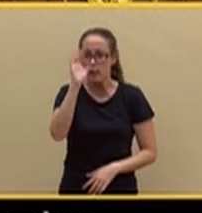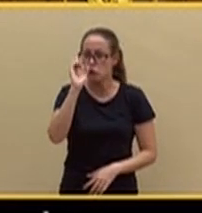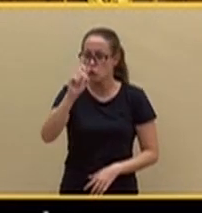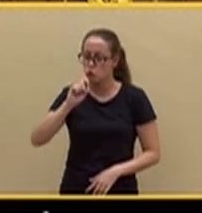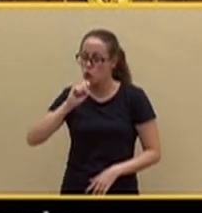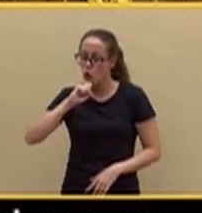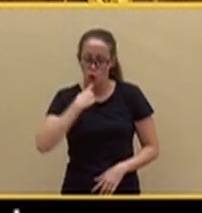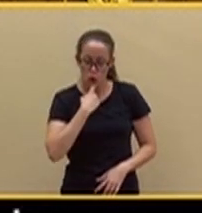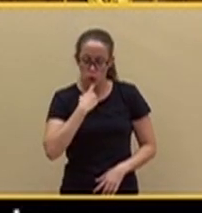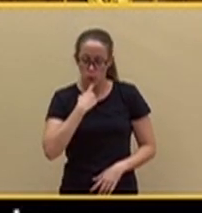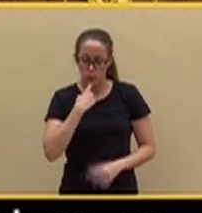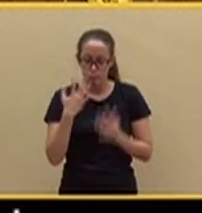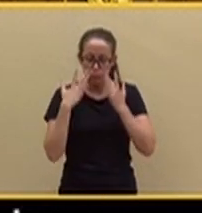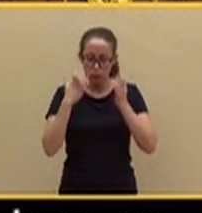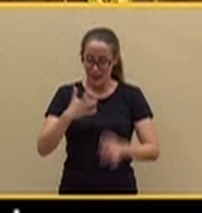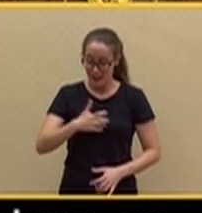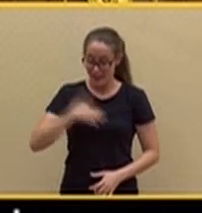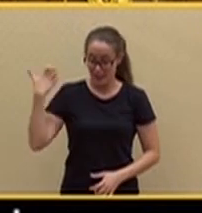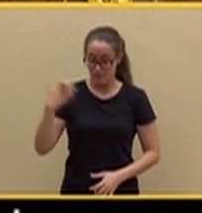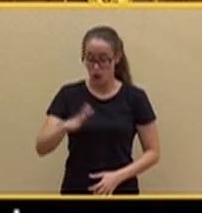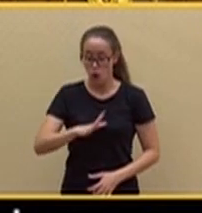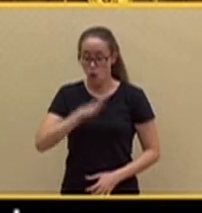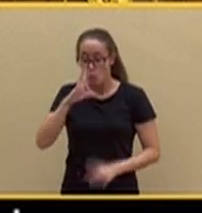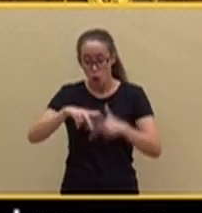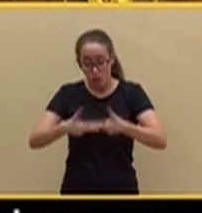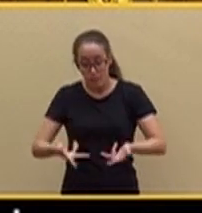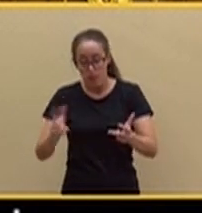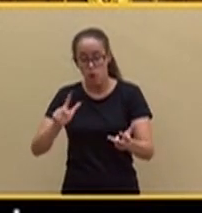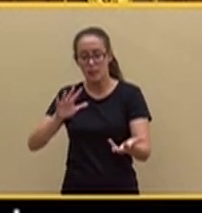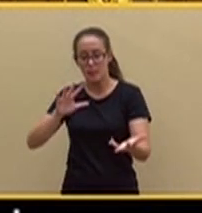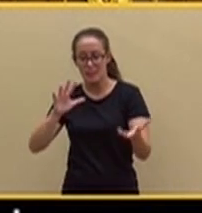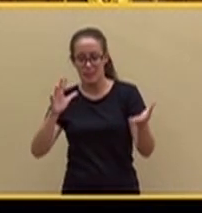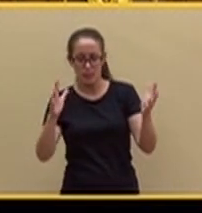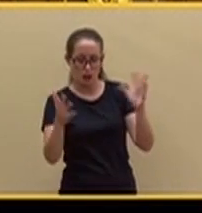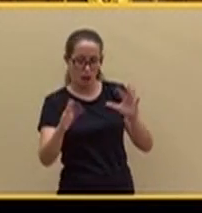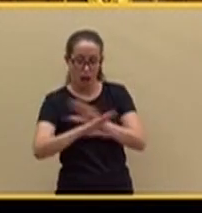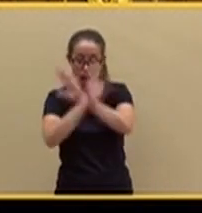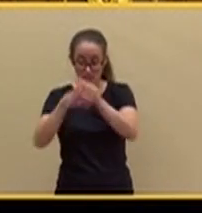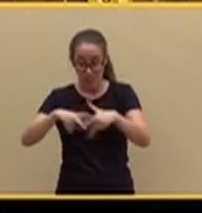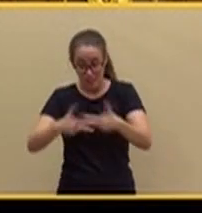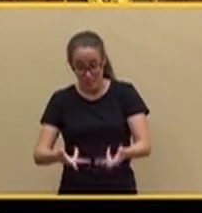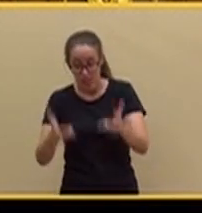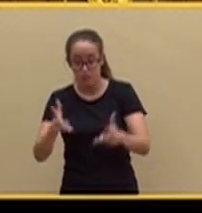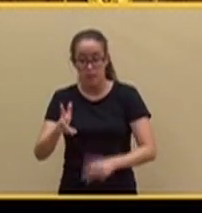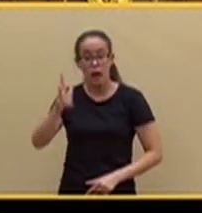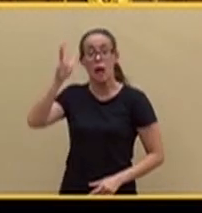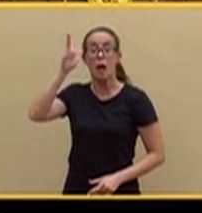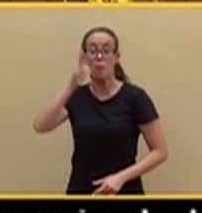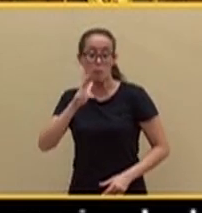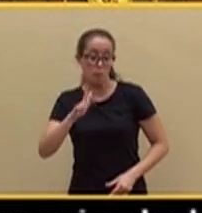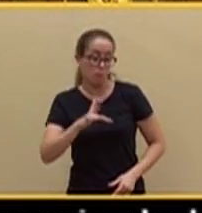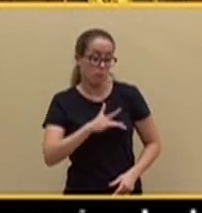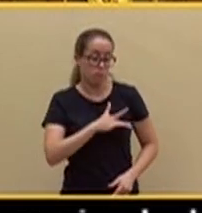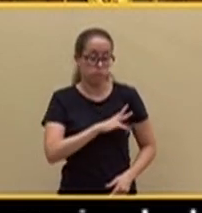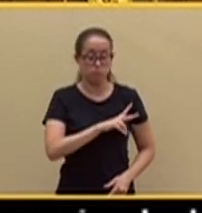que, como consecuencia de la transición hacia la democracia, vieron arrebatados por esa democracia todos los privilegios y todas las riquezas